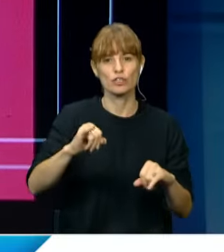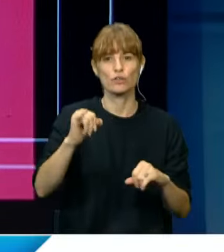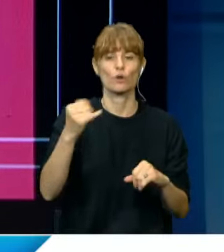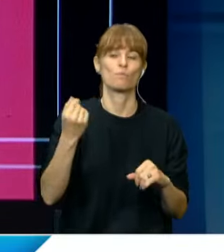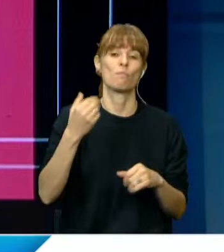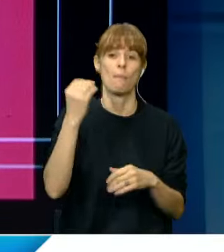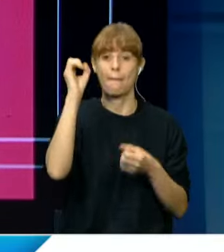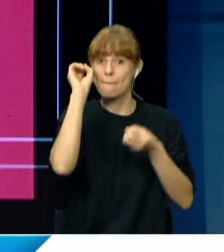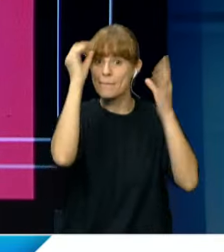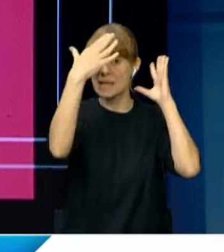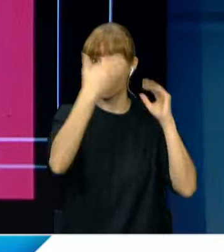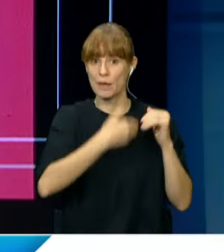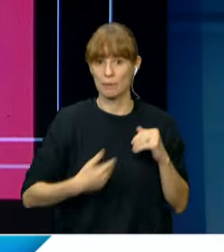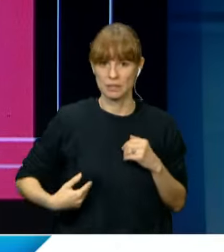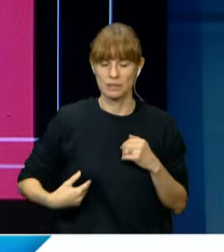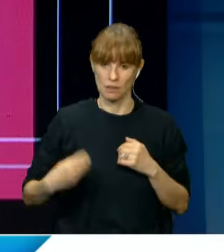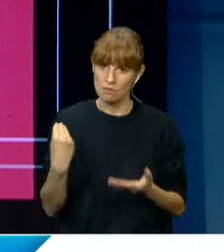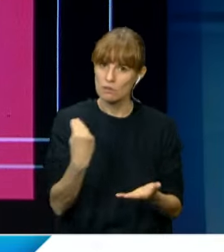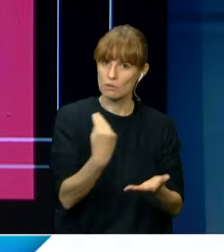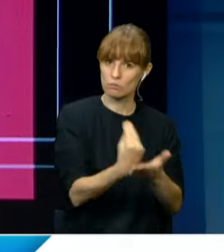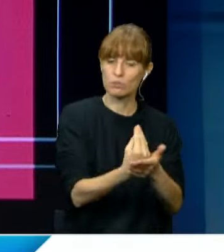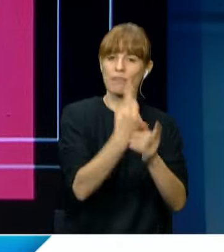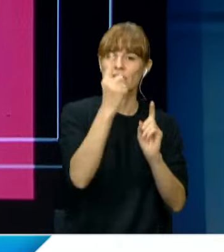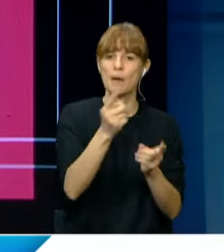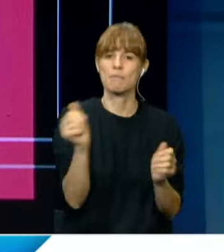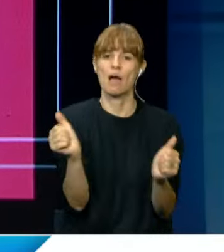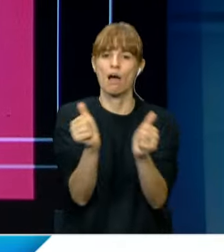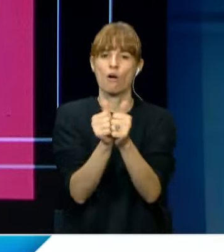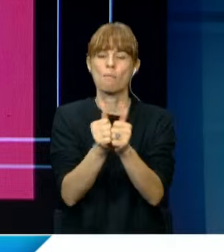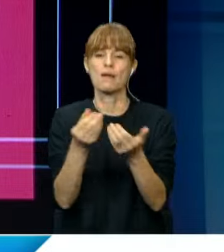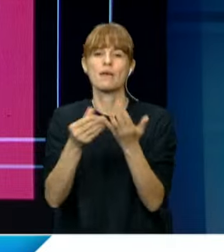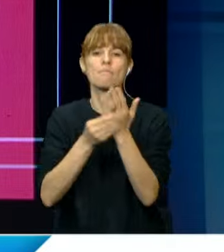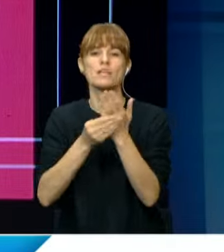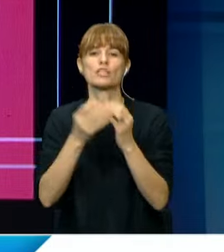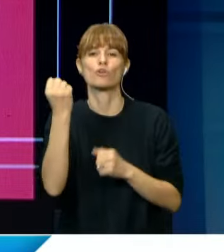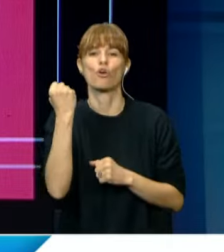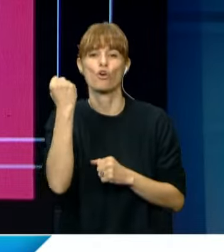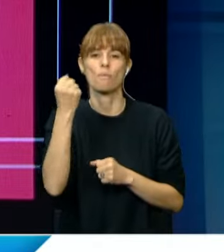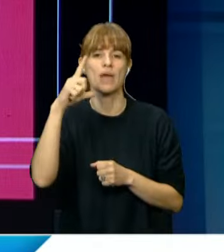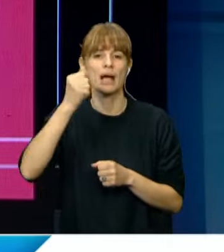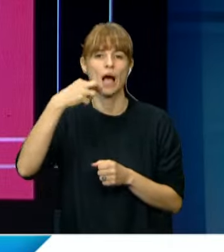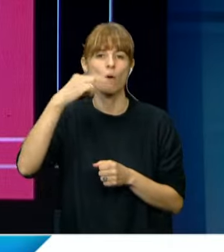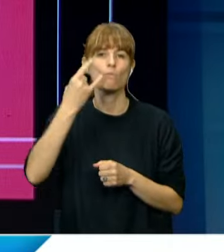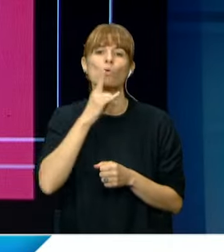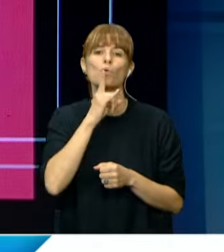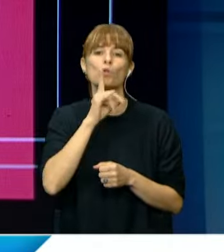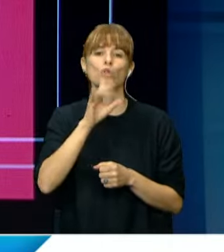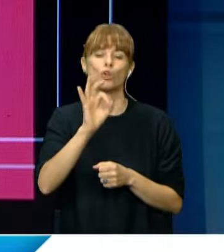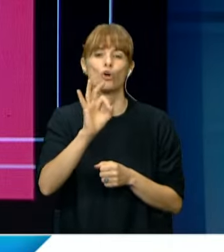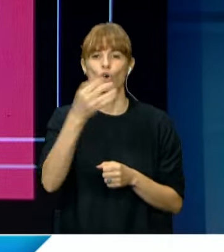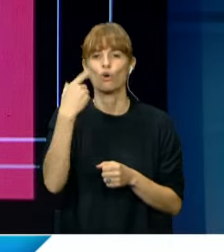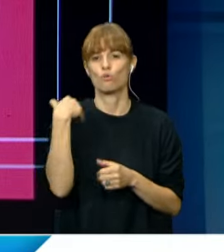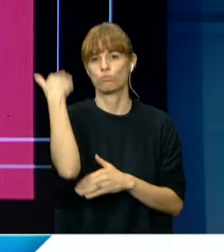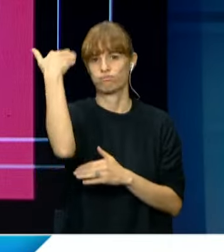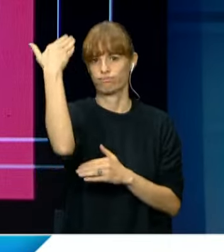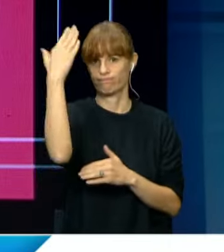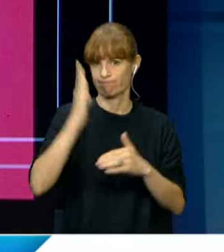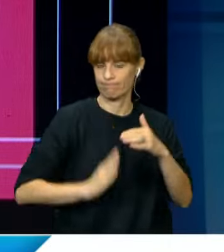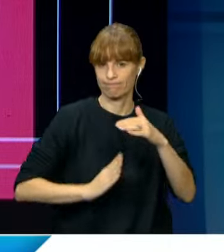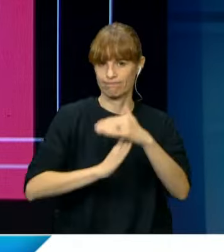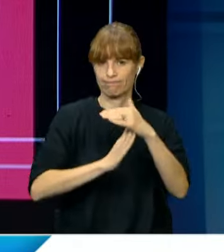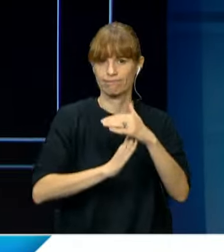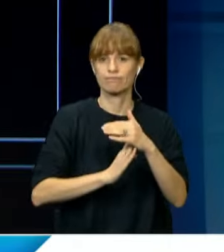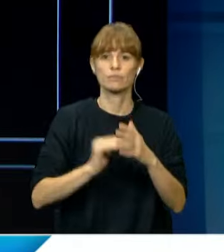presidente Javier Milley y el ministro de Economía Luis Caputo como oradores principales. Organizado por